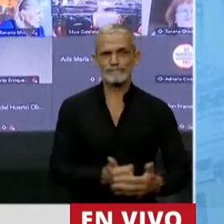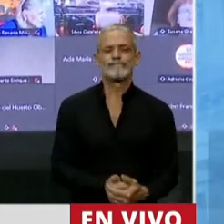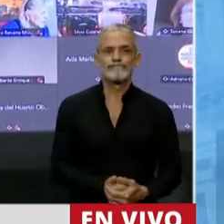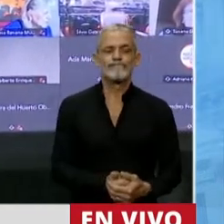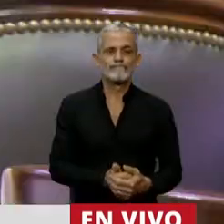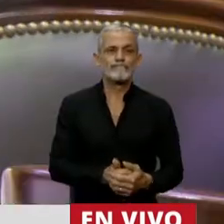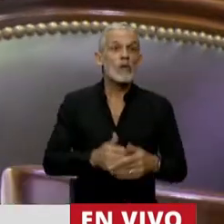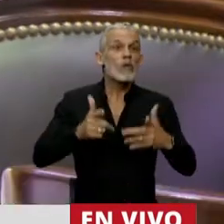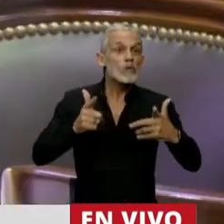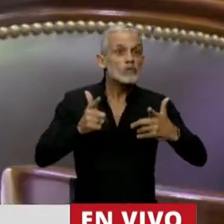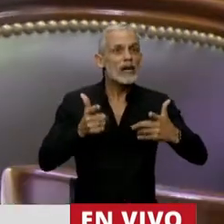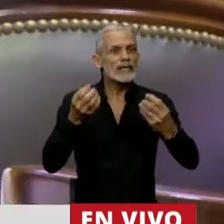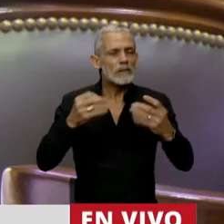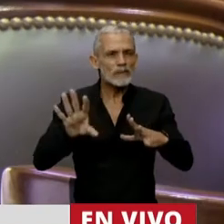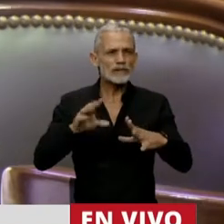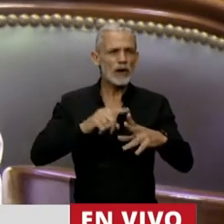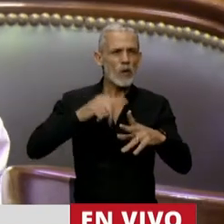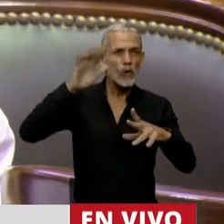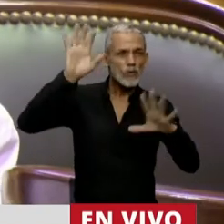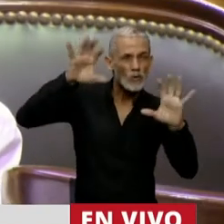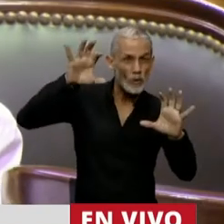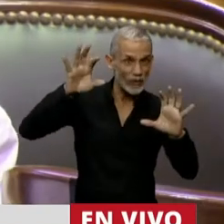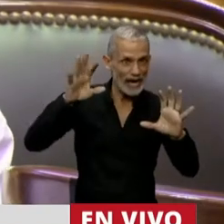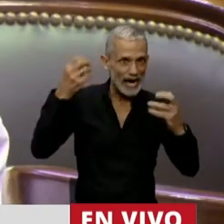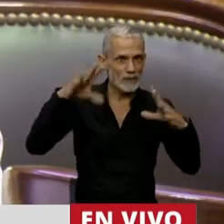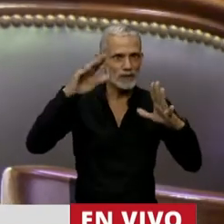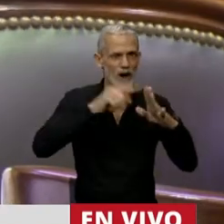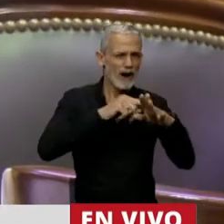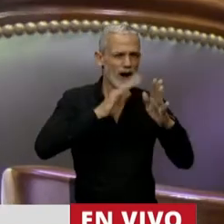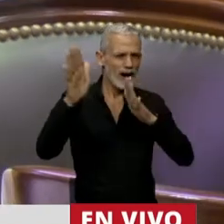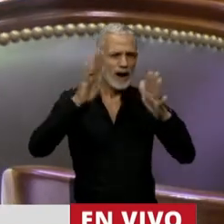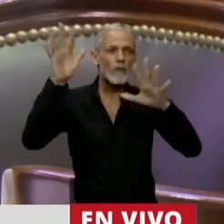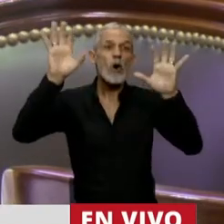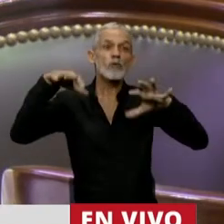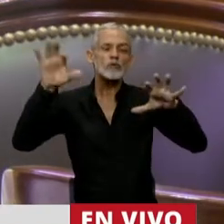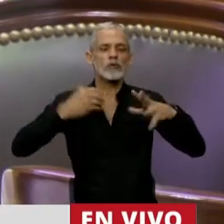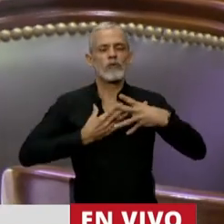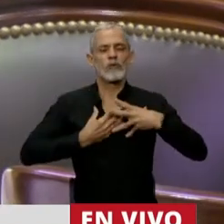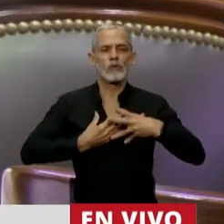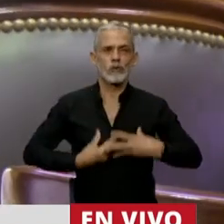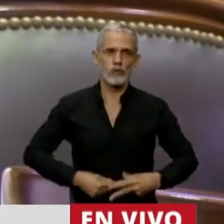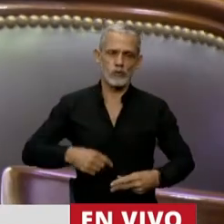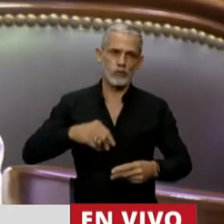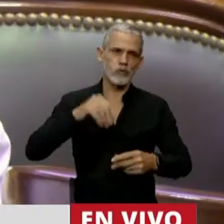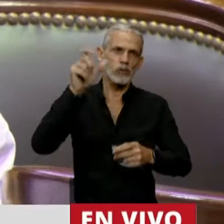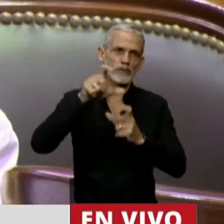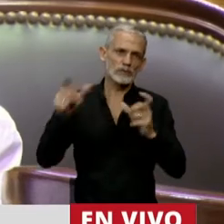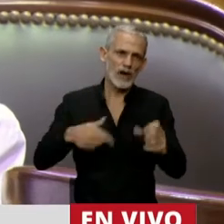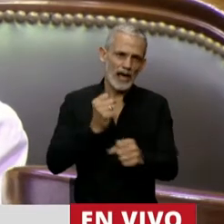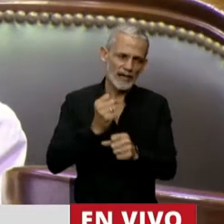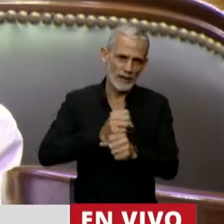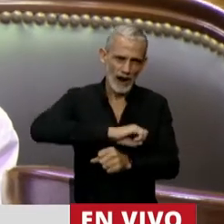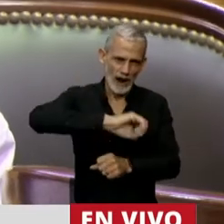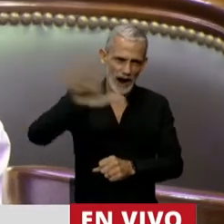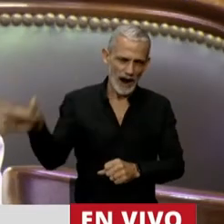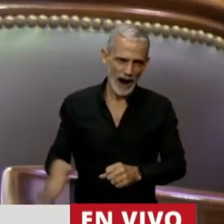empezaron algunas temporadas de lluvia y eso le llevó un alivio realmente a los productores y a los que trabajan en